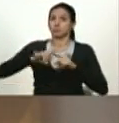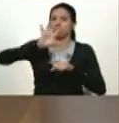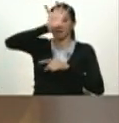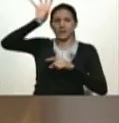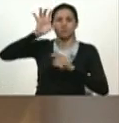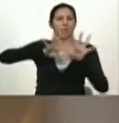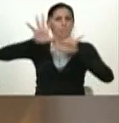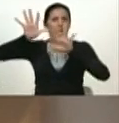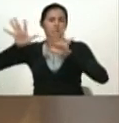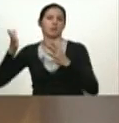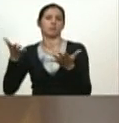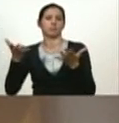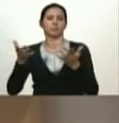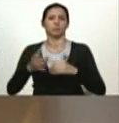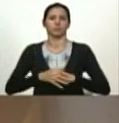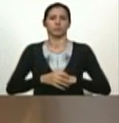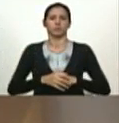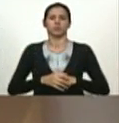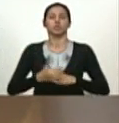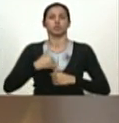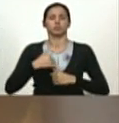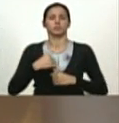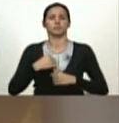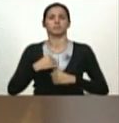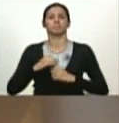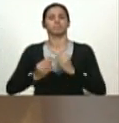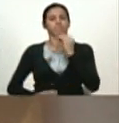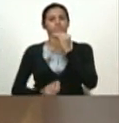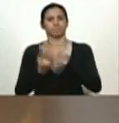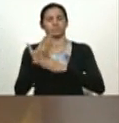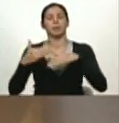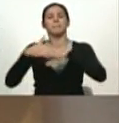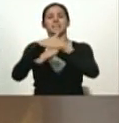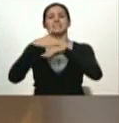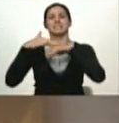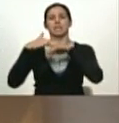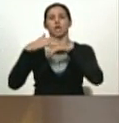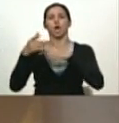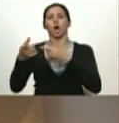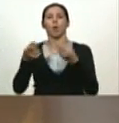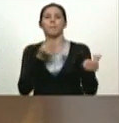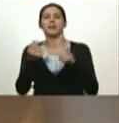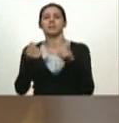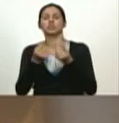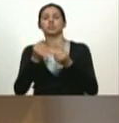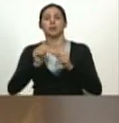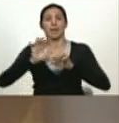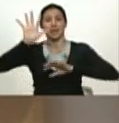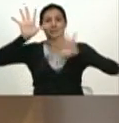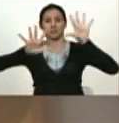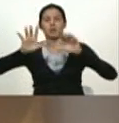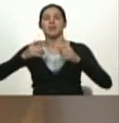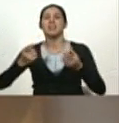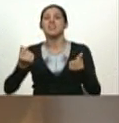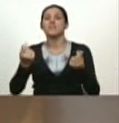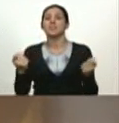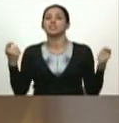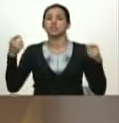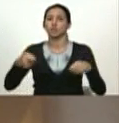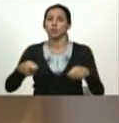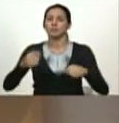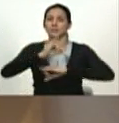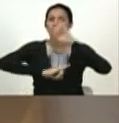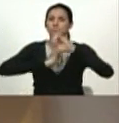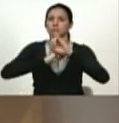por eso he creado el Ministerio de Comercio Exterior e Inversión Internacional y he puesto al frente de ellos